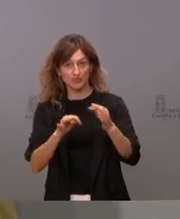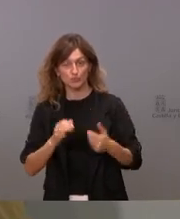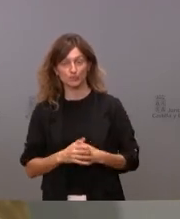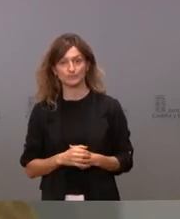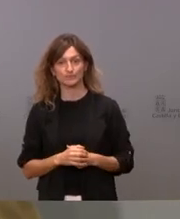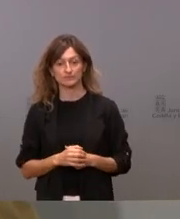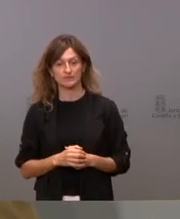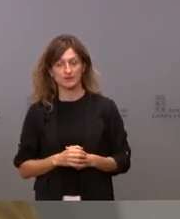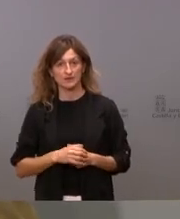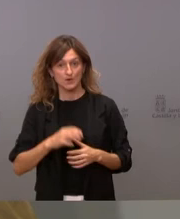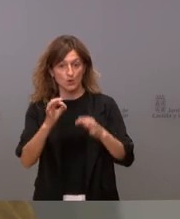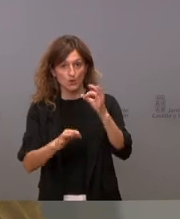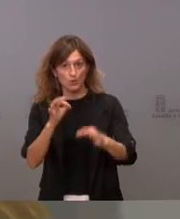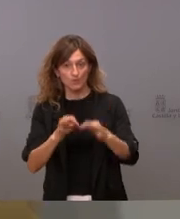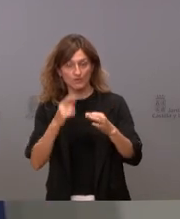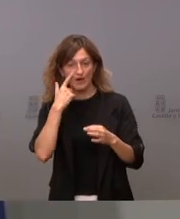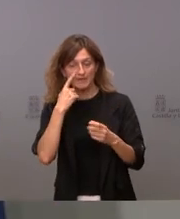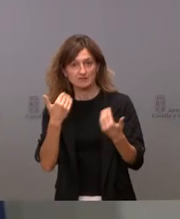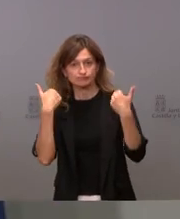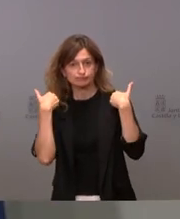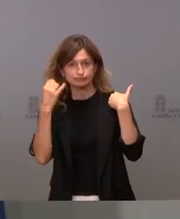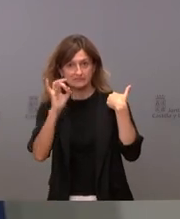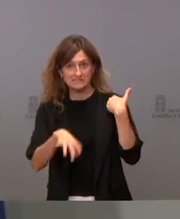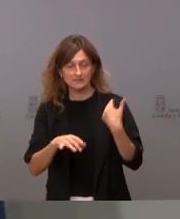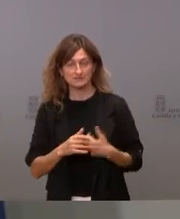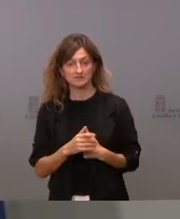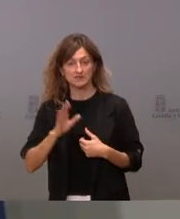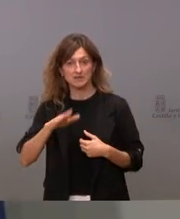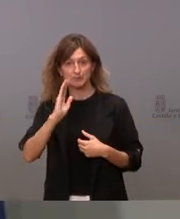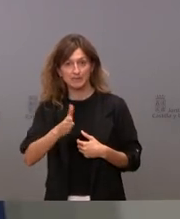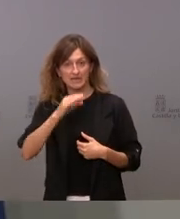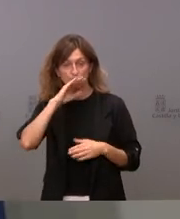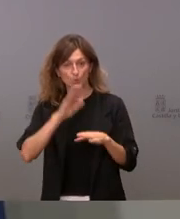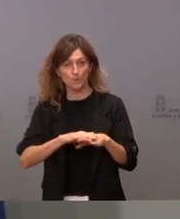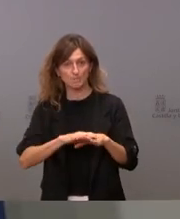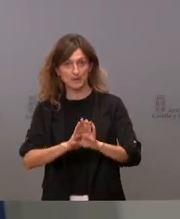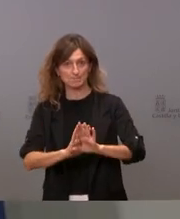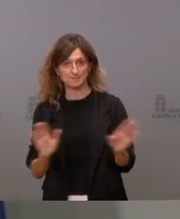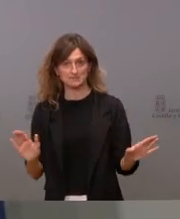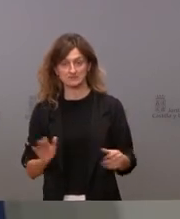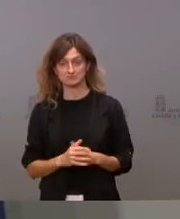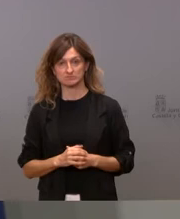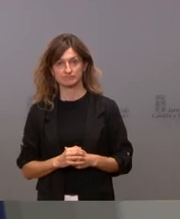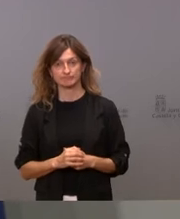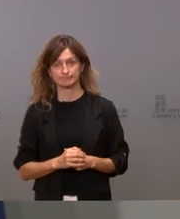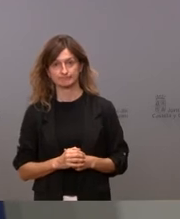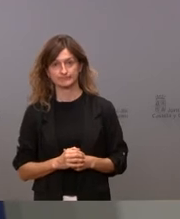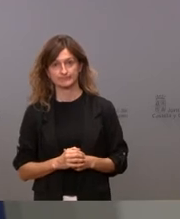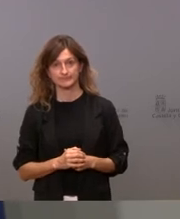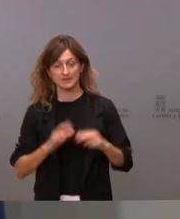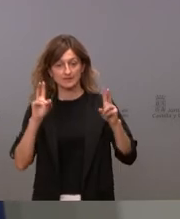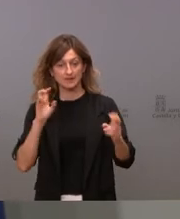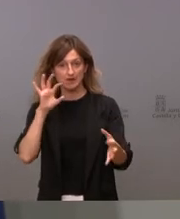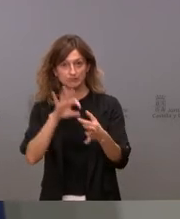se establezcan las responsabilidades y se cumplan las penas no hay nada más que decir a este